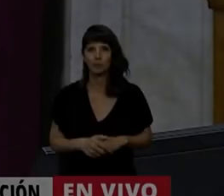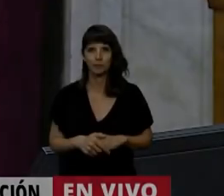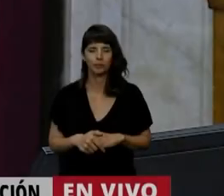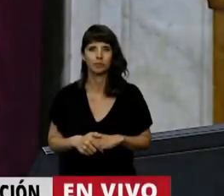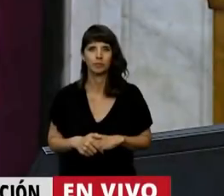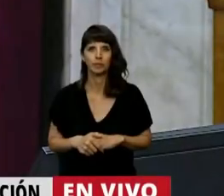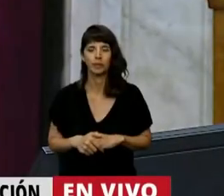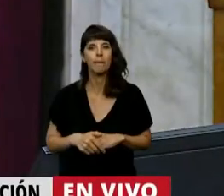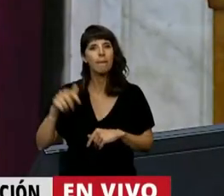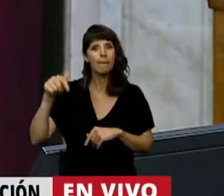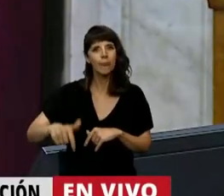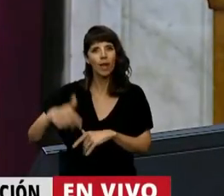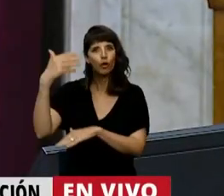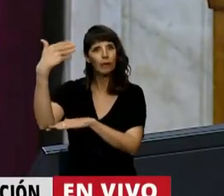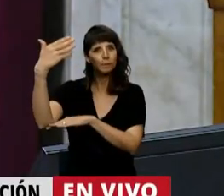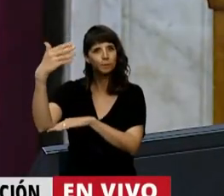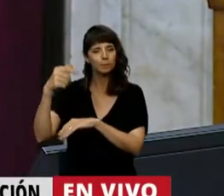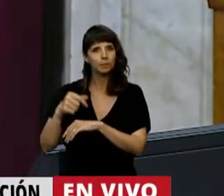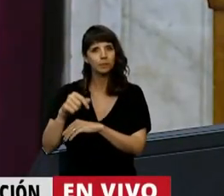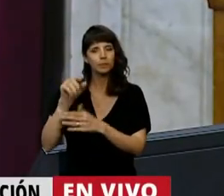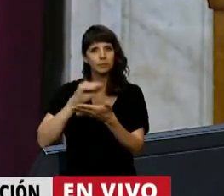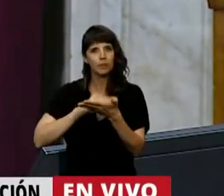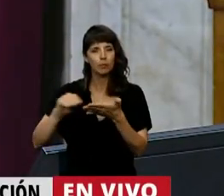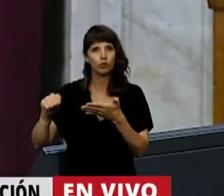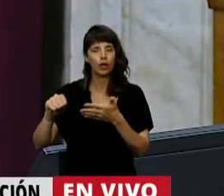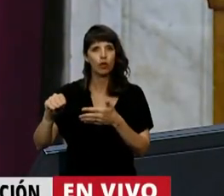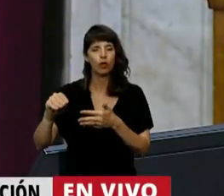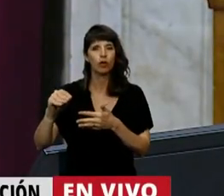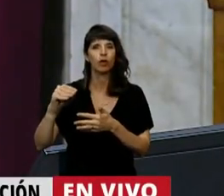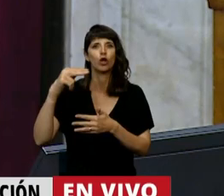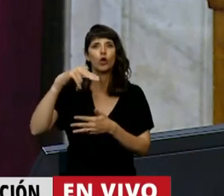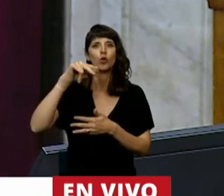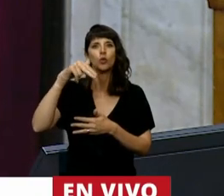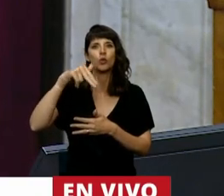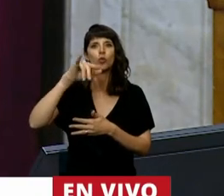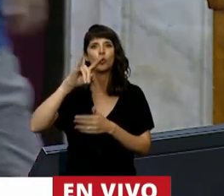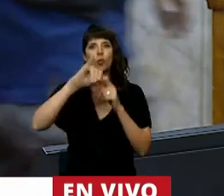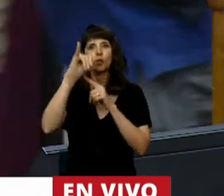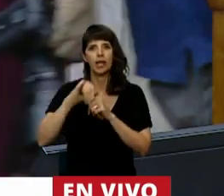En el uso de la palabra, el diputado José Carlos Núñez.